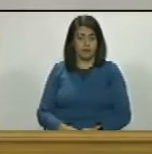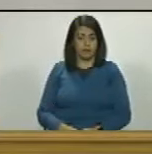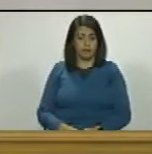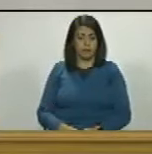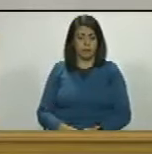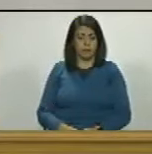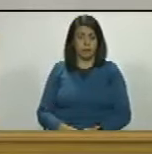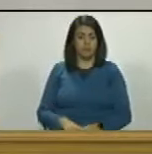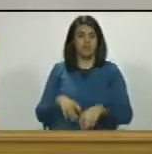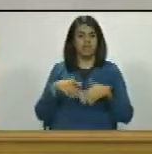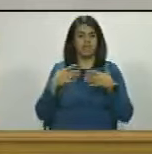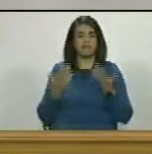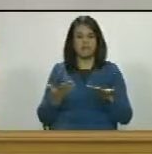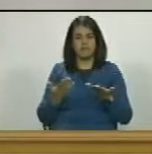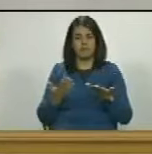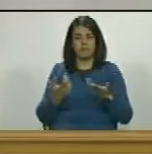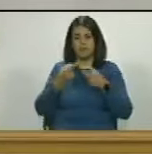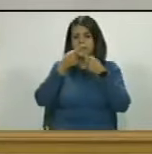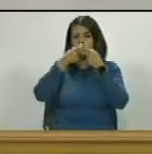¿de presupuesto de qué?